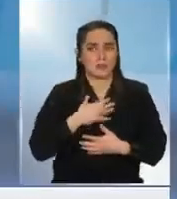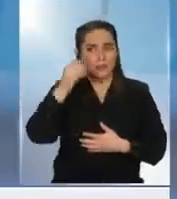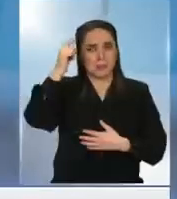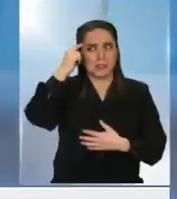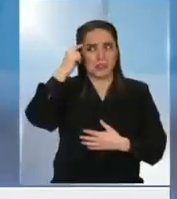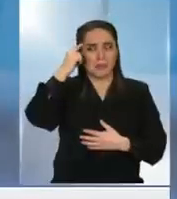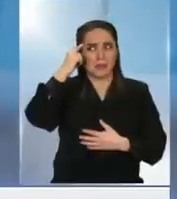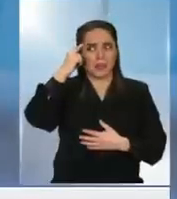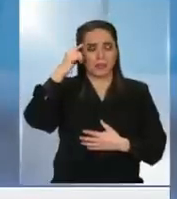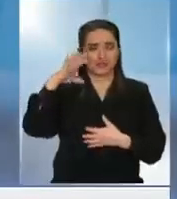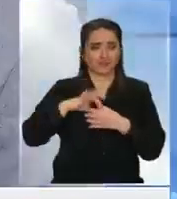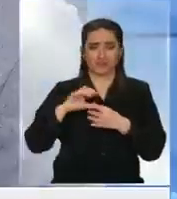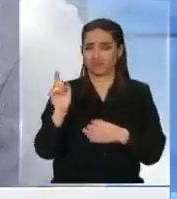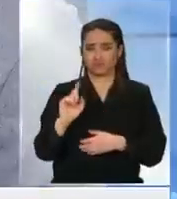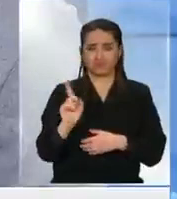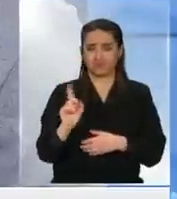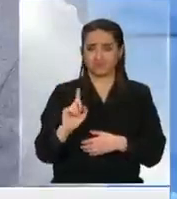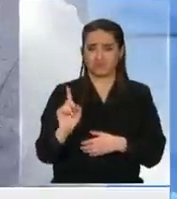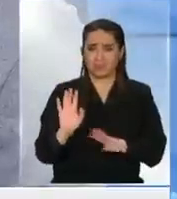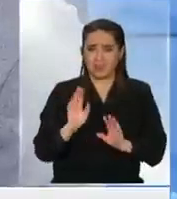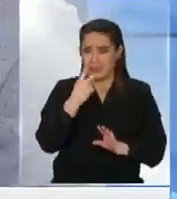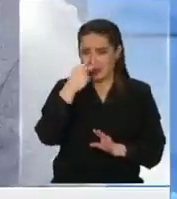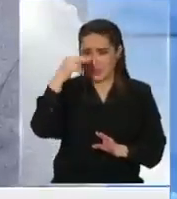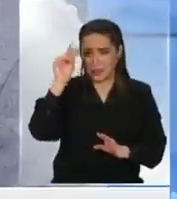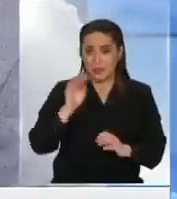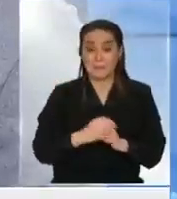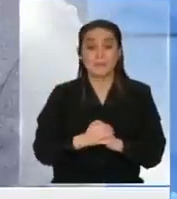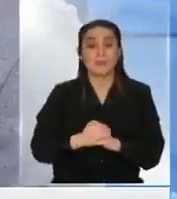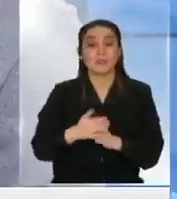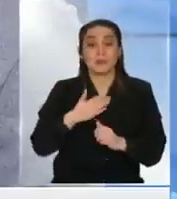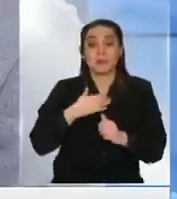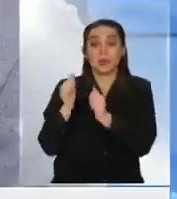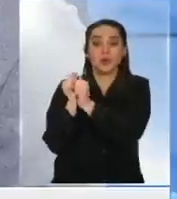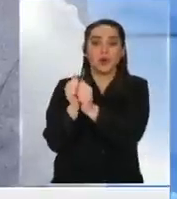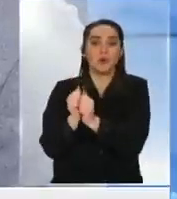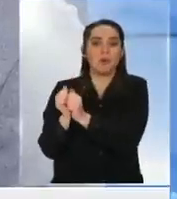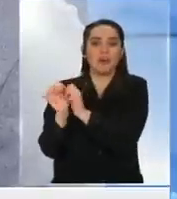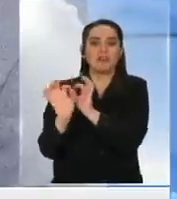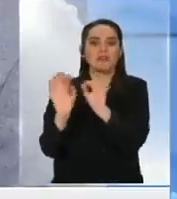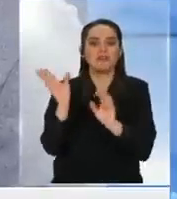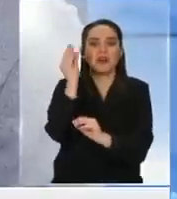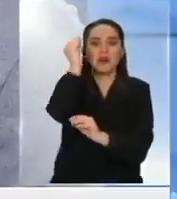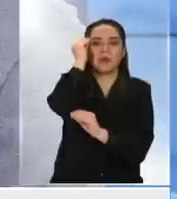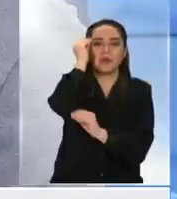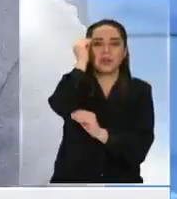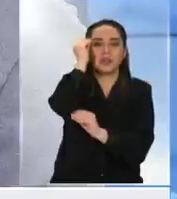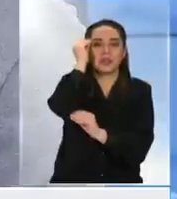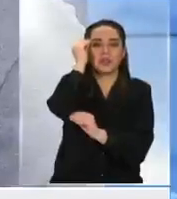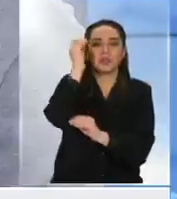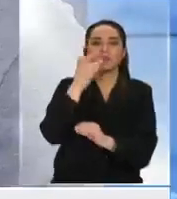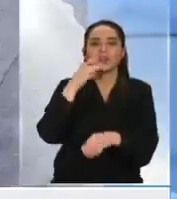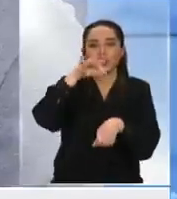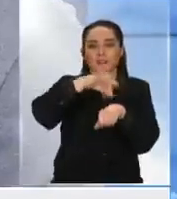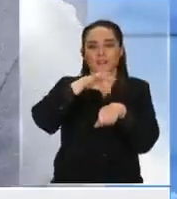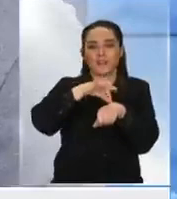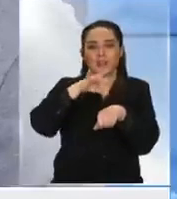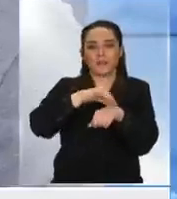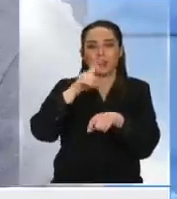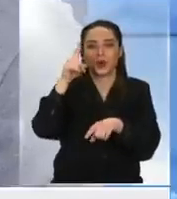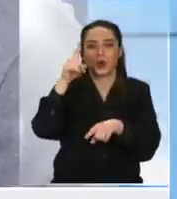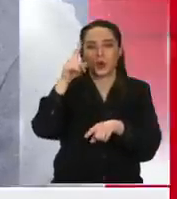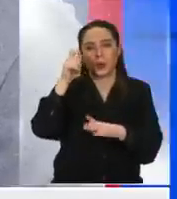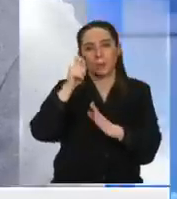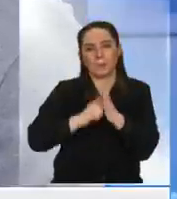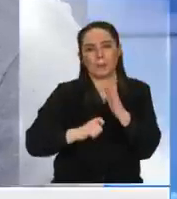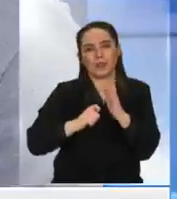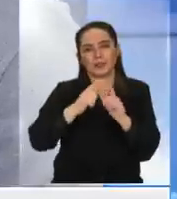lo que yo he sido toda mi vida y él me comentó que como ninguno de mis compañeros se había acordado de escribirla porque yo estuve enfermo casi un mes y medio o